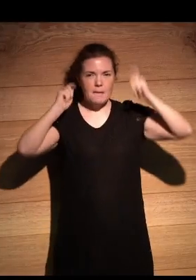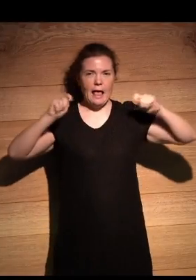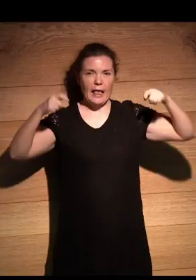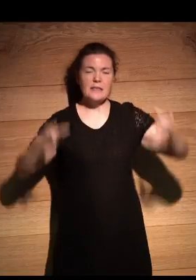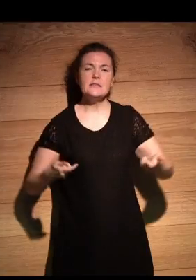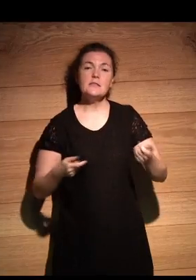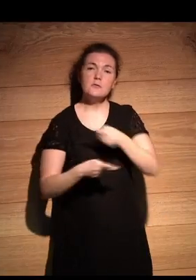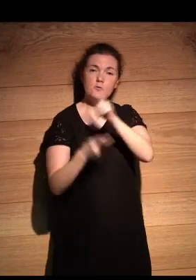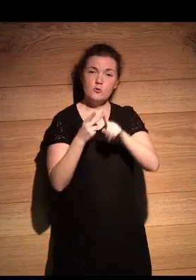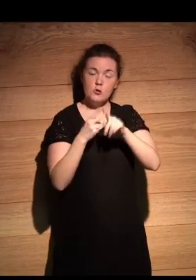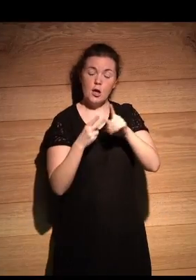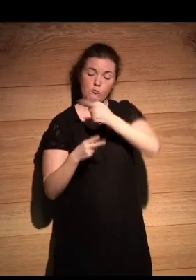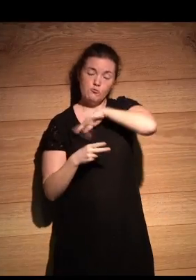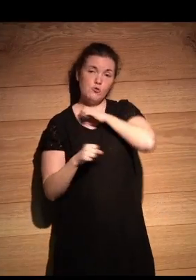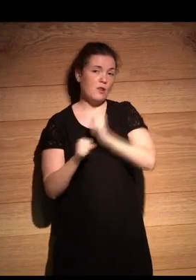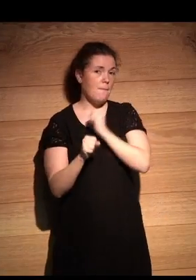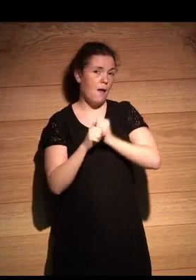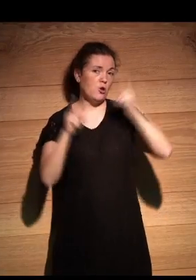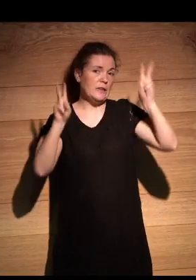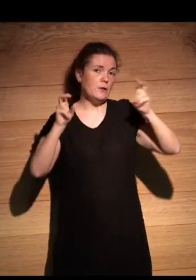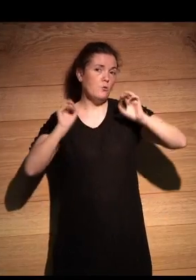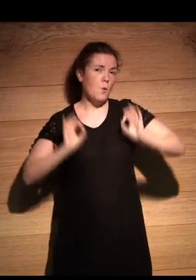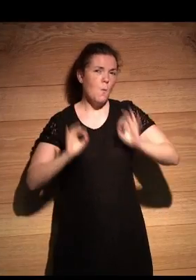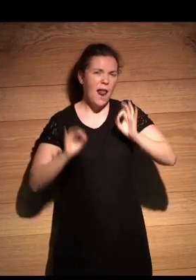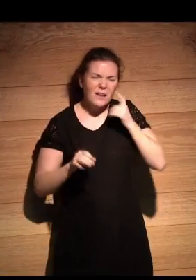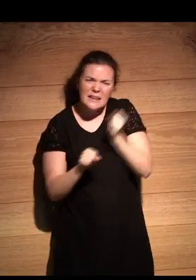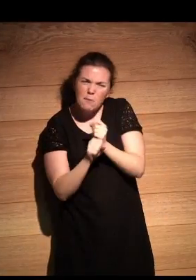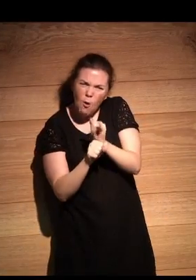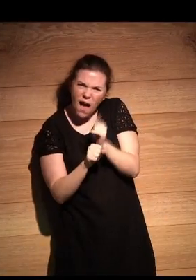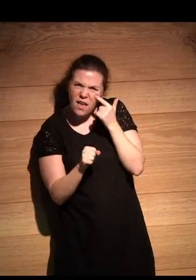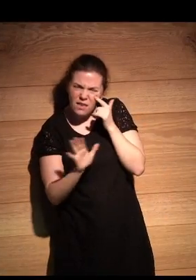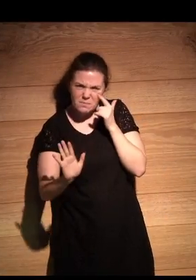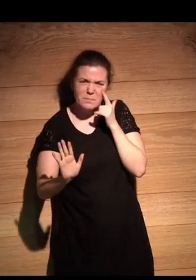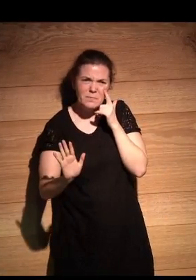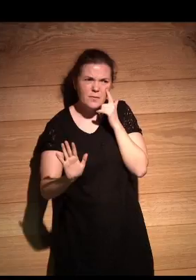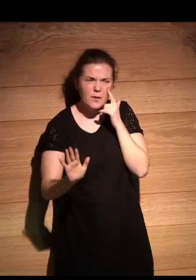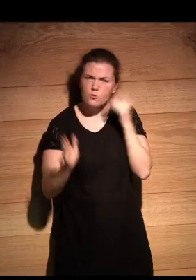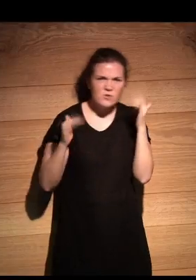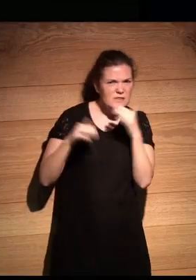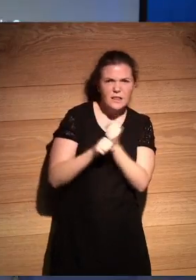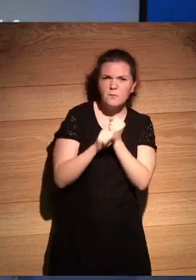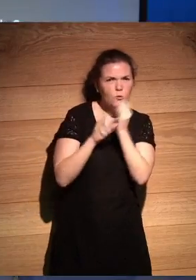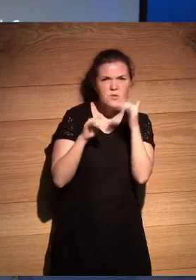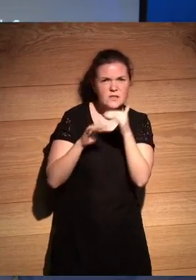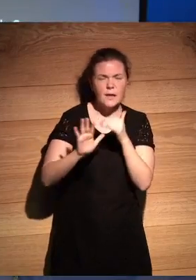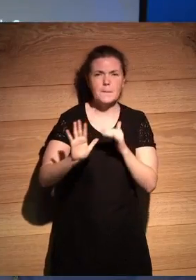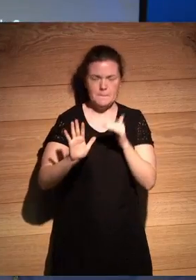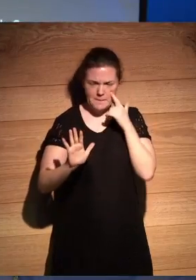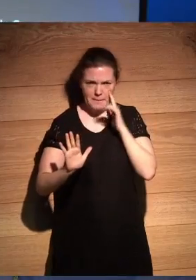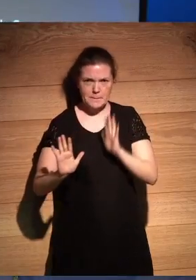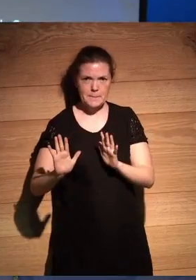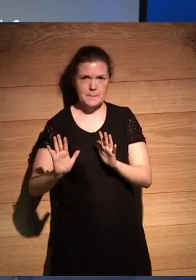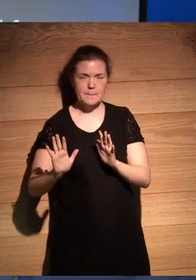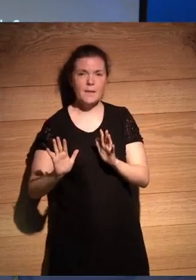titula, Como nuestro trabajo, estaba por aquí el trabajo, no está, ¿dónde está?